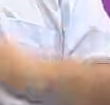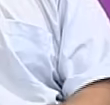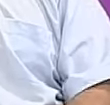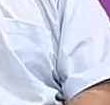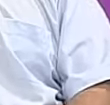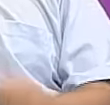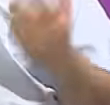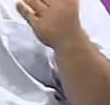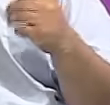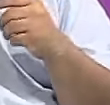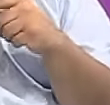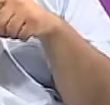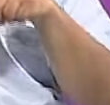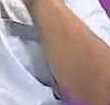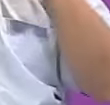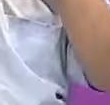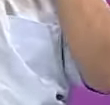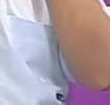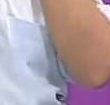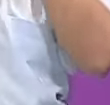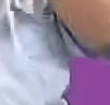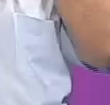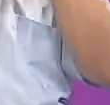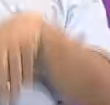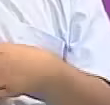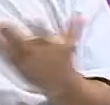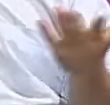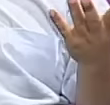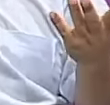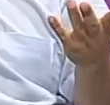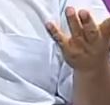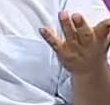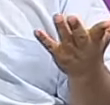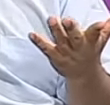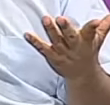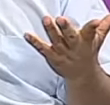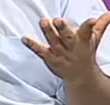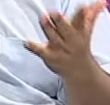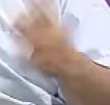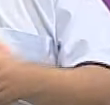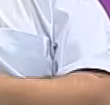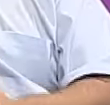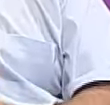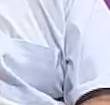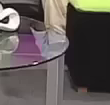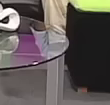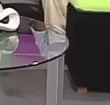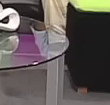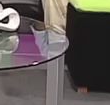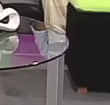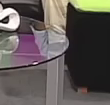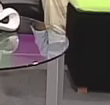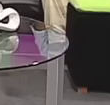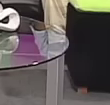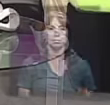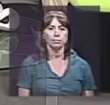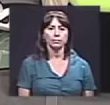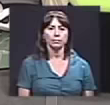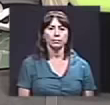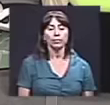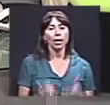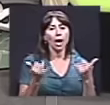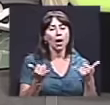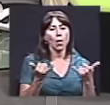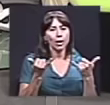porque se requiere percibir para que no sea aburrido para las personas que están observándolo en el auditorio. Ok. Ahora,